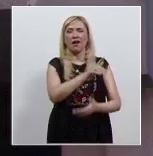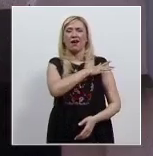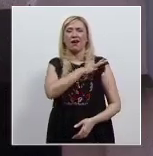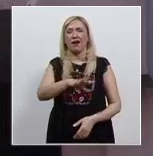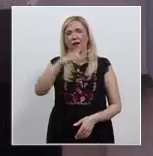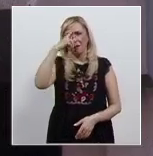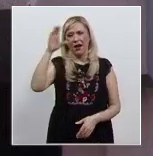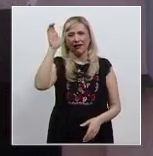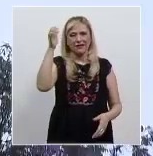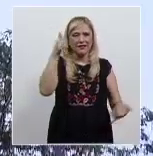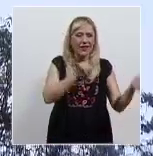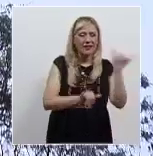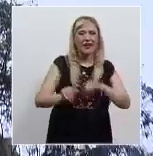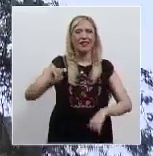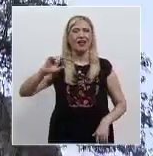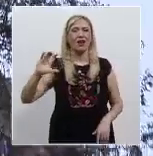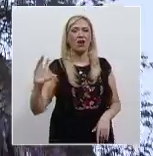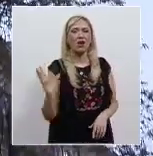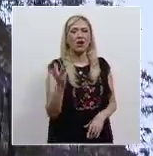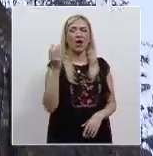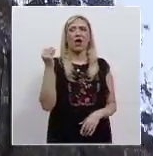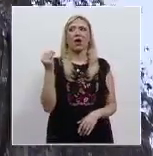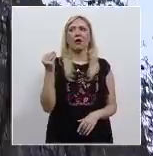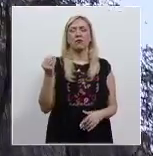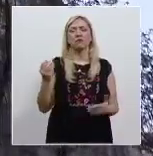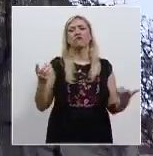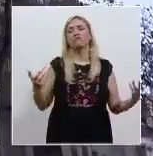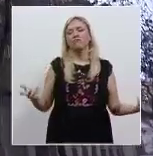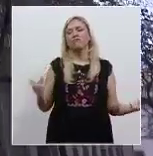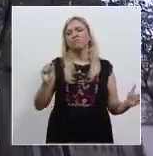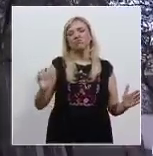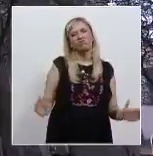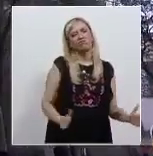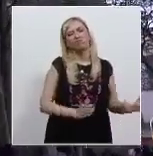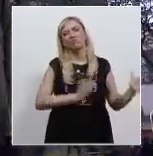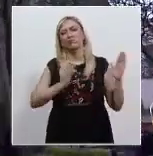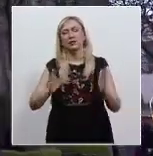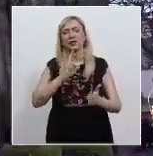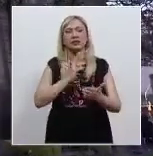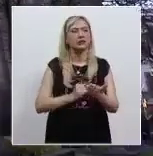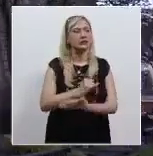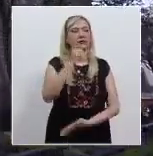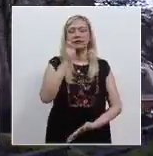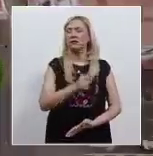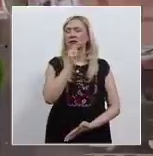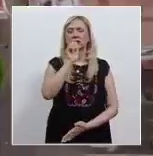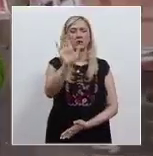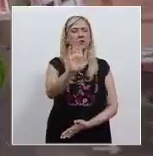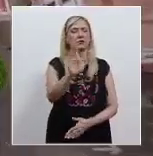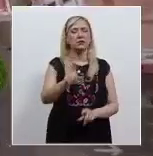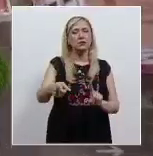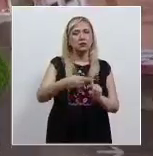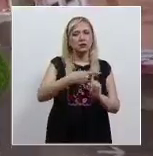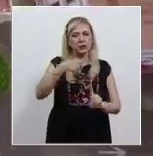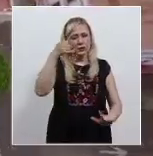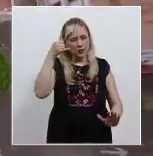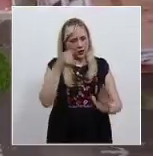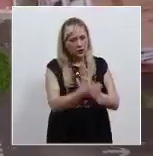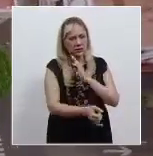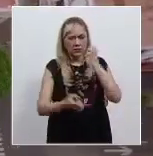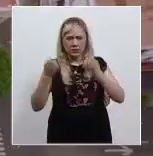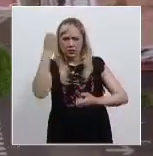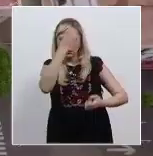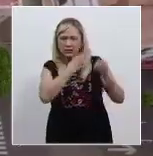humanidades, ciencias y tecnologías, ordenó el aplazamiento en su resolución hasta en tanto no se resuelva la acción de